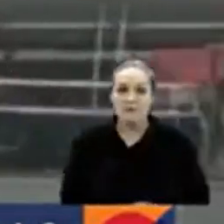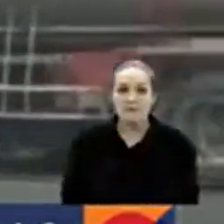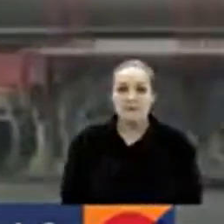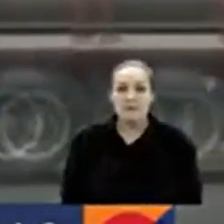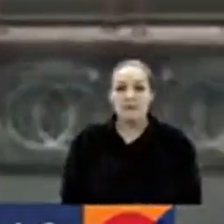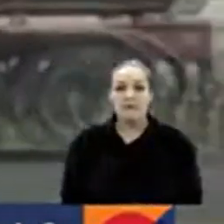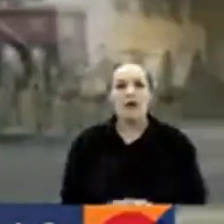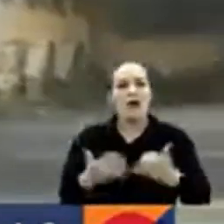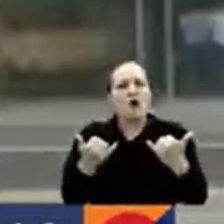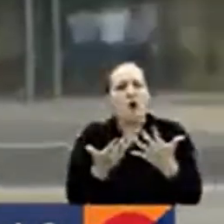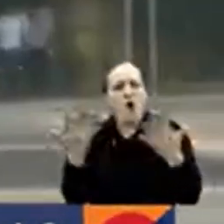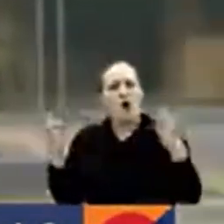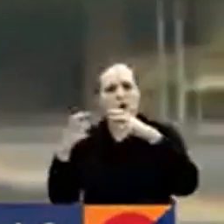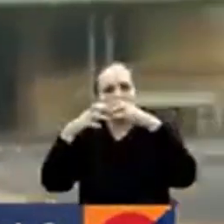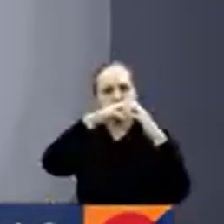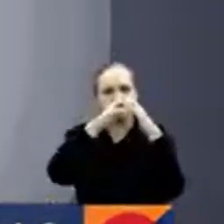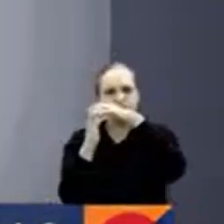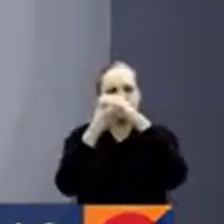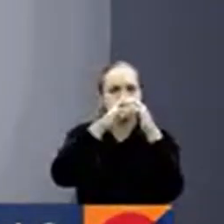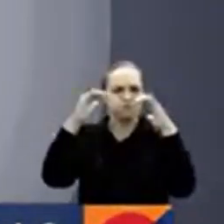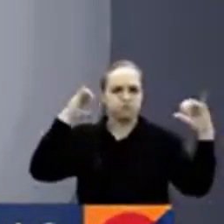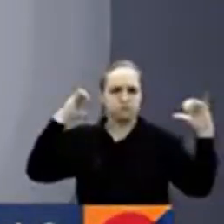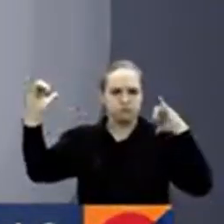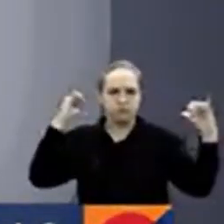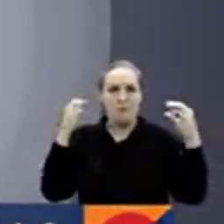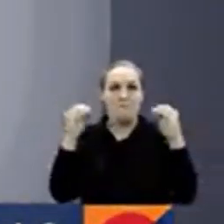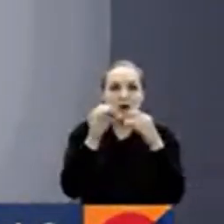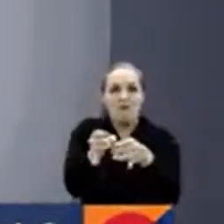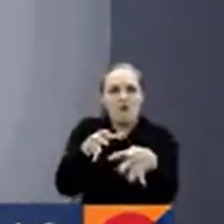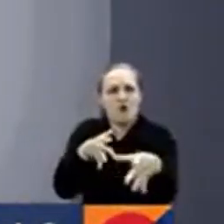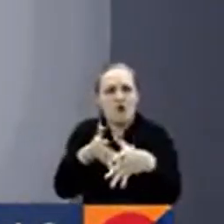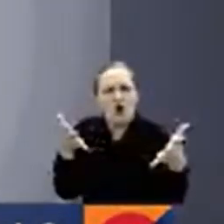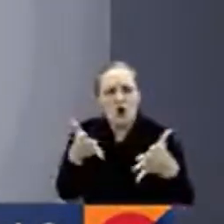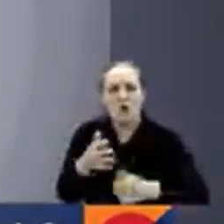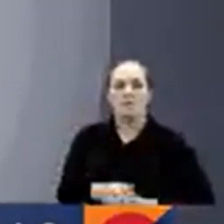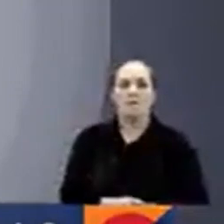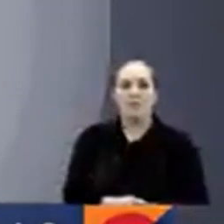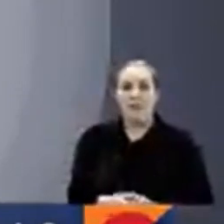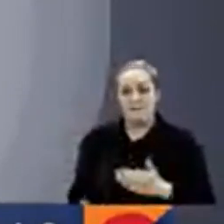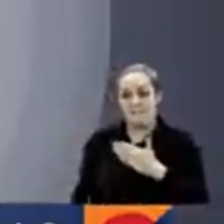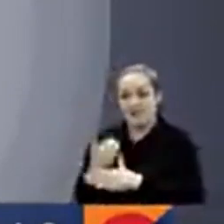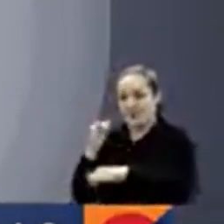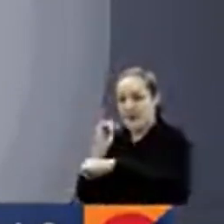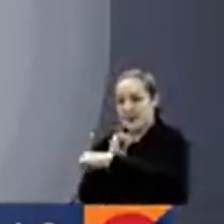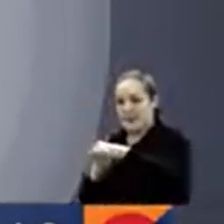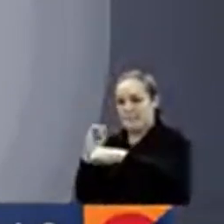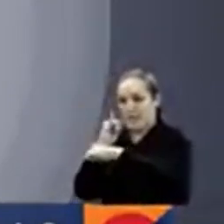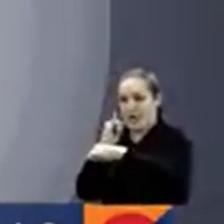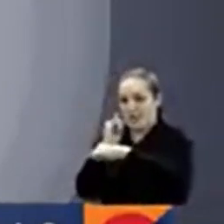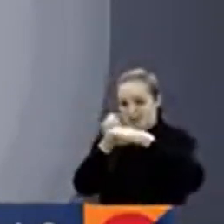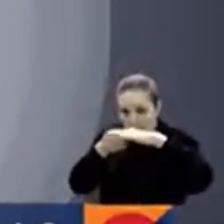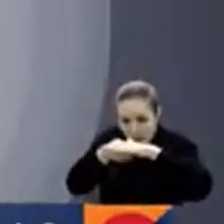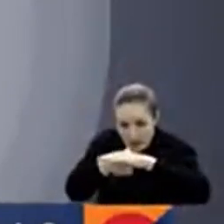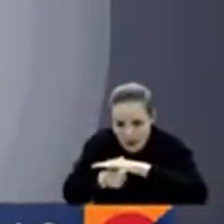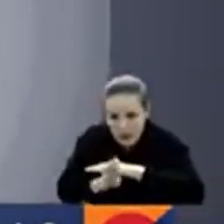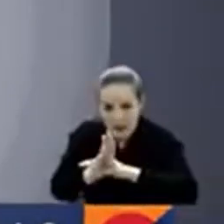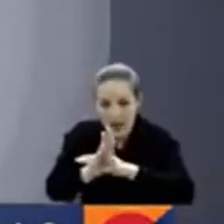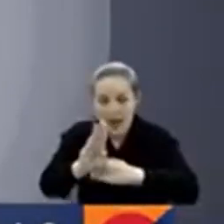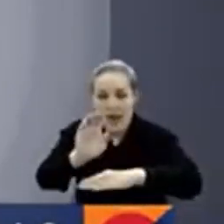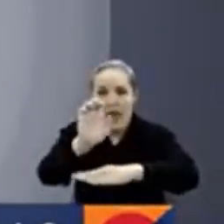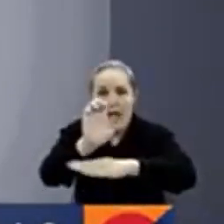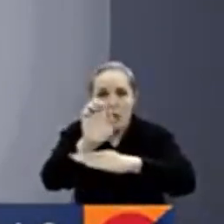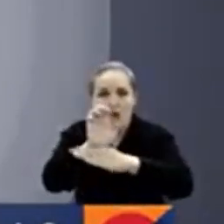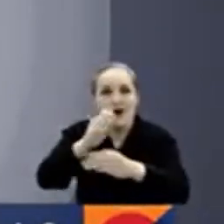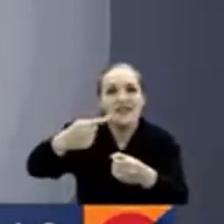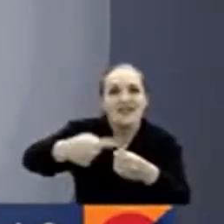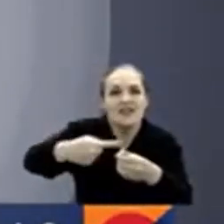ruta que podrán seguir los transportadores de carga y de pasajeros es la siguiente. Salen de Ipiales, entran a Ecuador por Quito, vuelven a entrar a